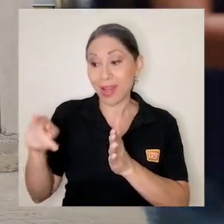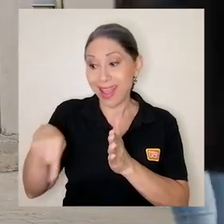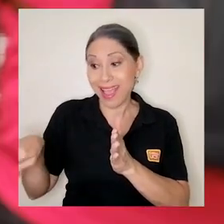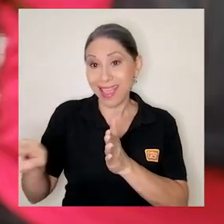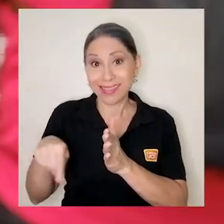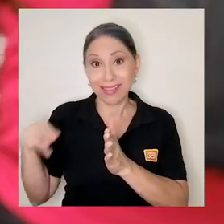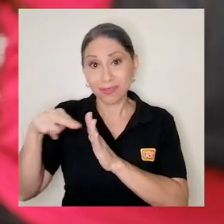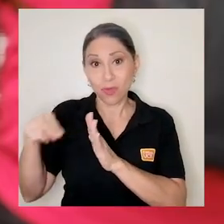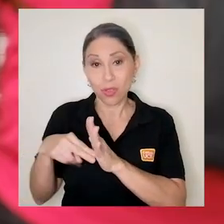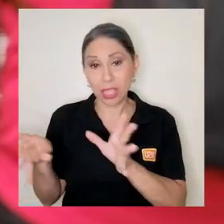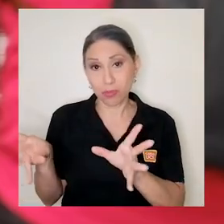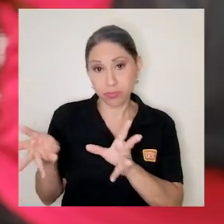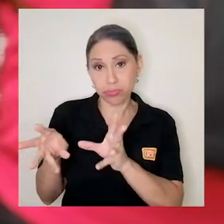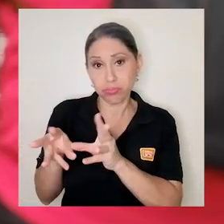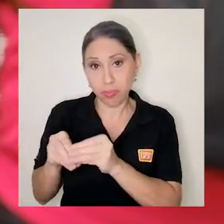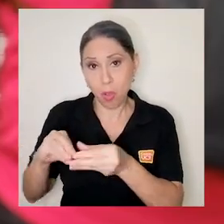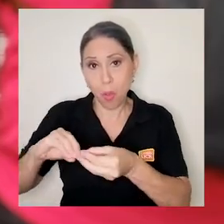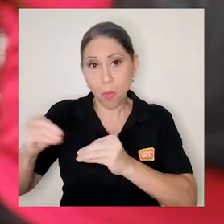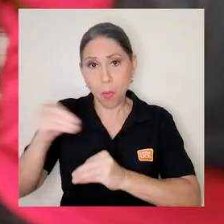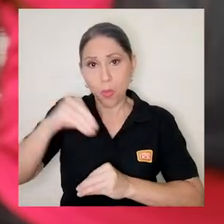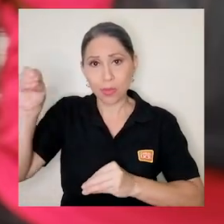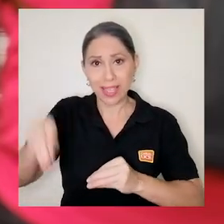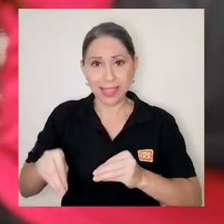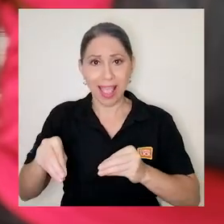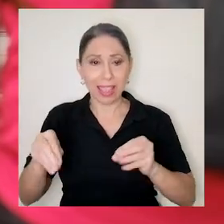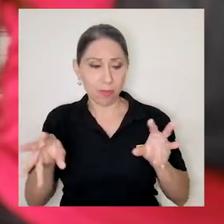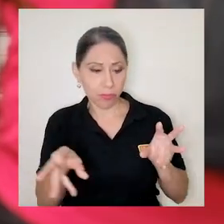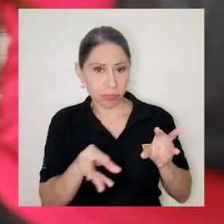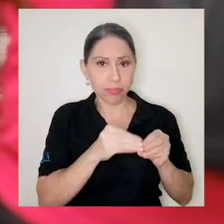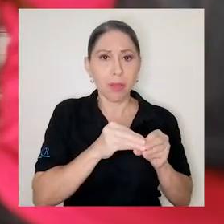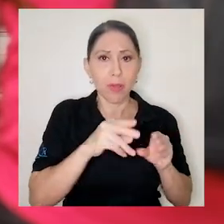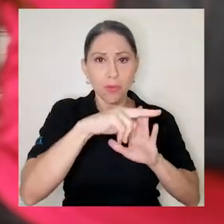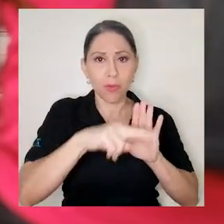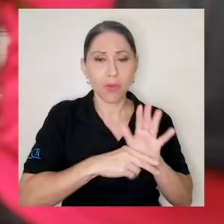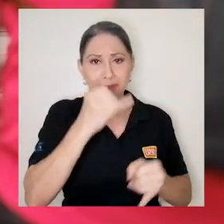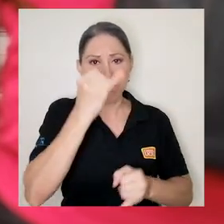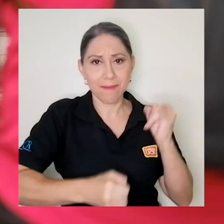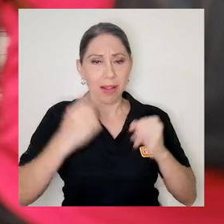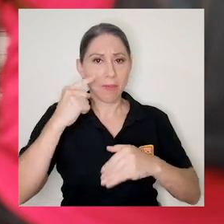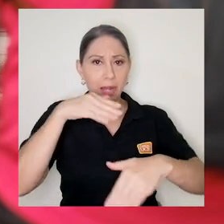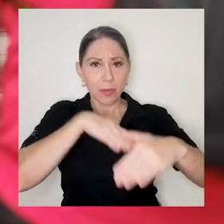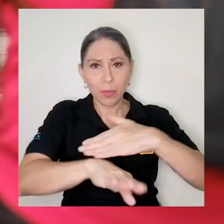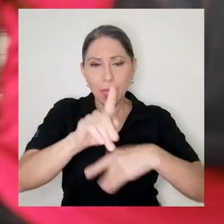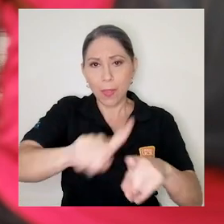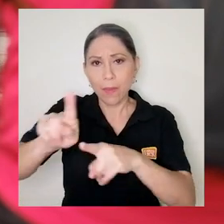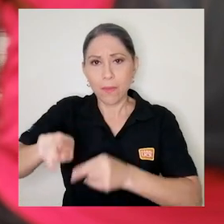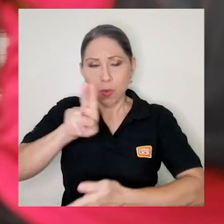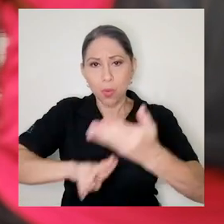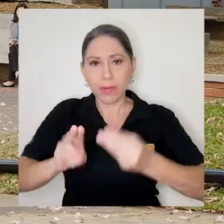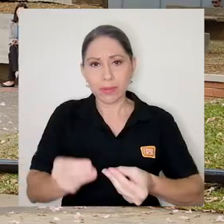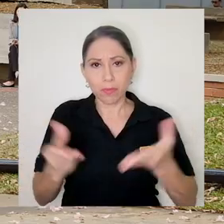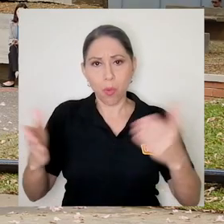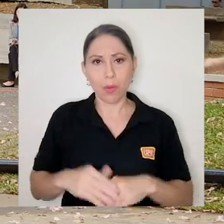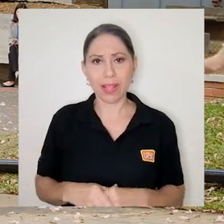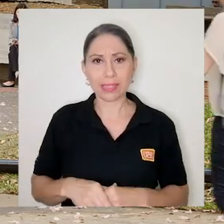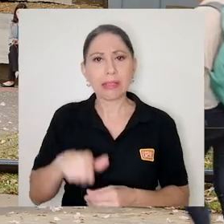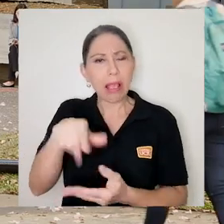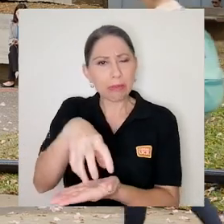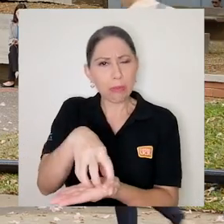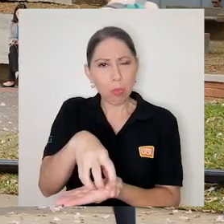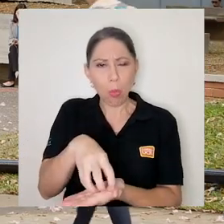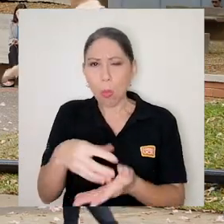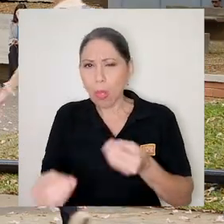Pública, las cuales conforman un porcentaje de la nota final de admisión a las universidades públicas. Dichas